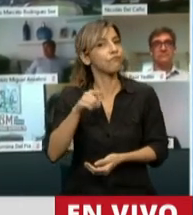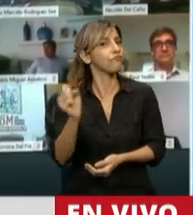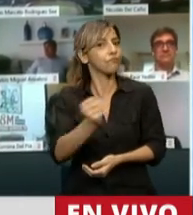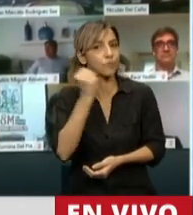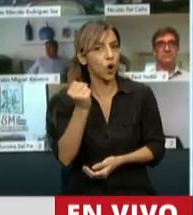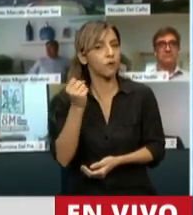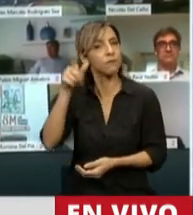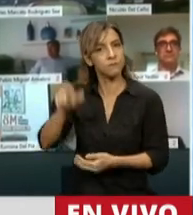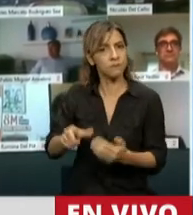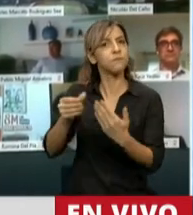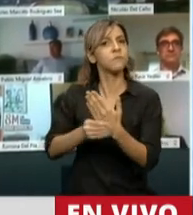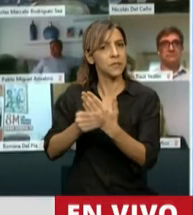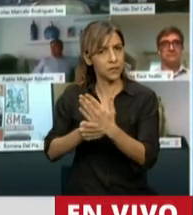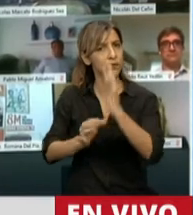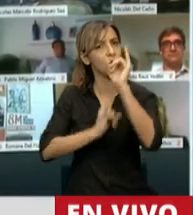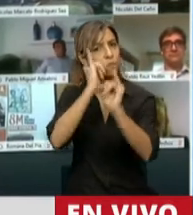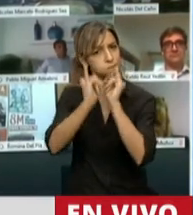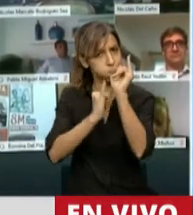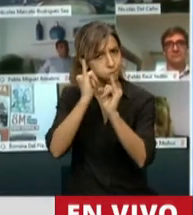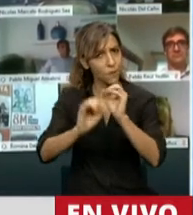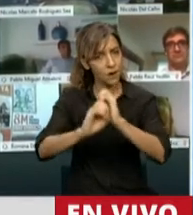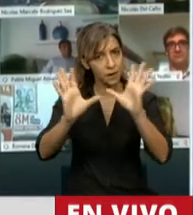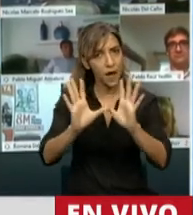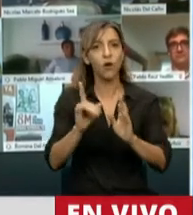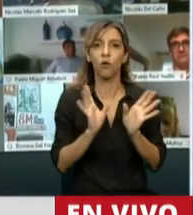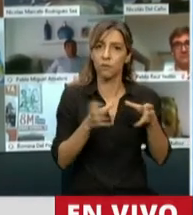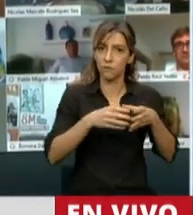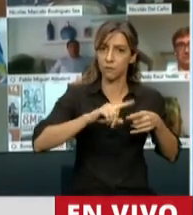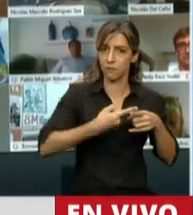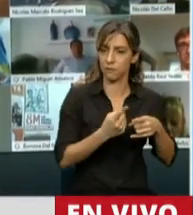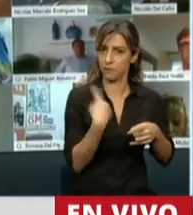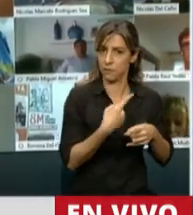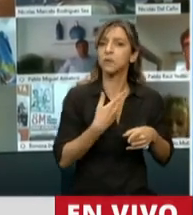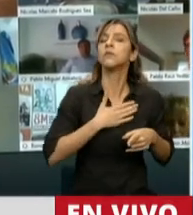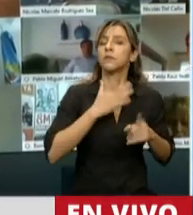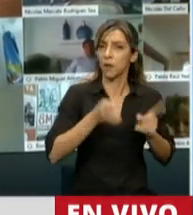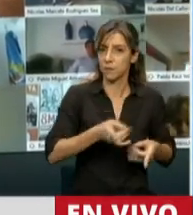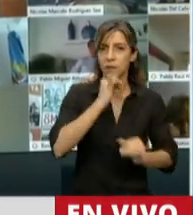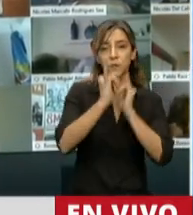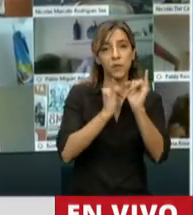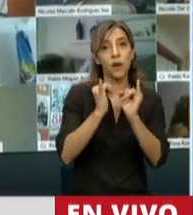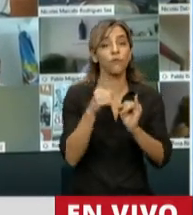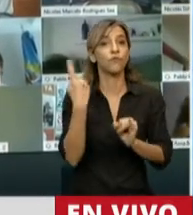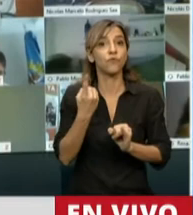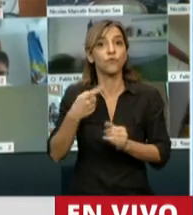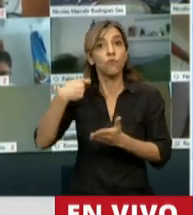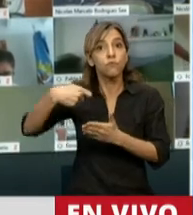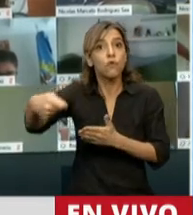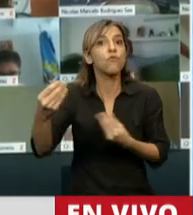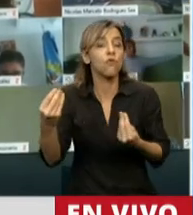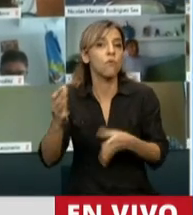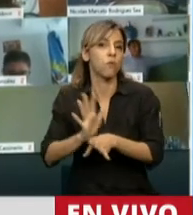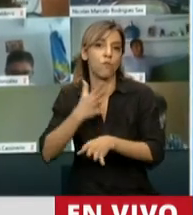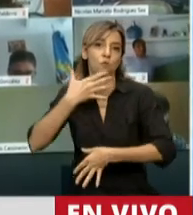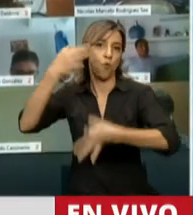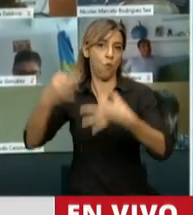definido los miembros de este bloque, de cumplir las obligaciones en medida de la posibilidad, pero también